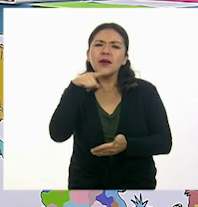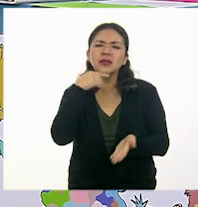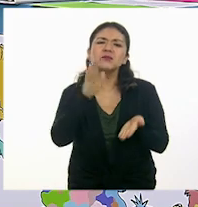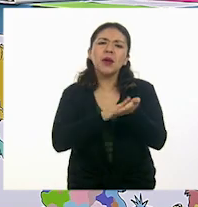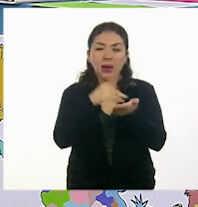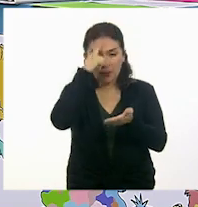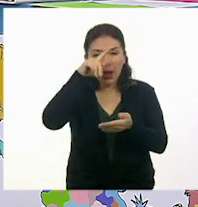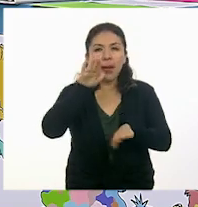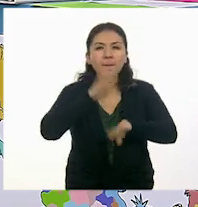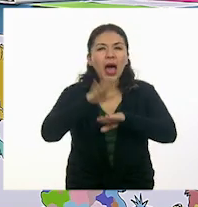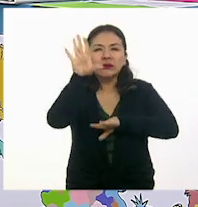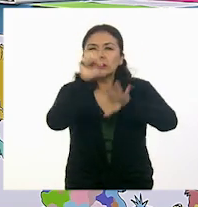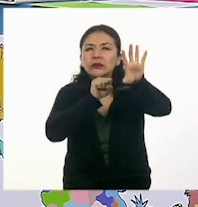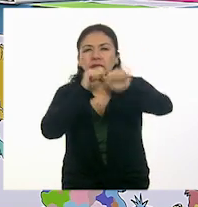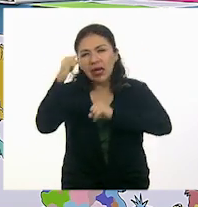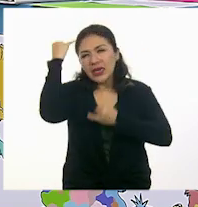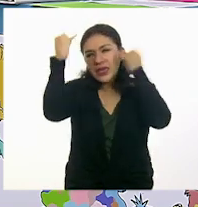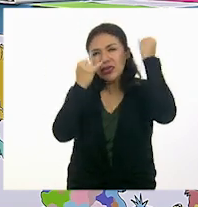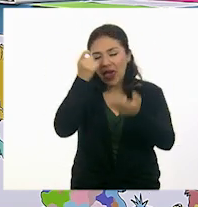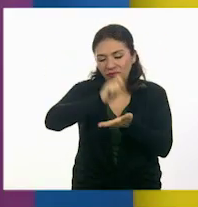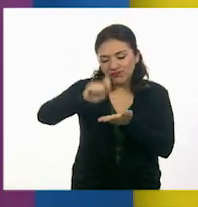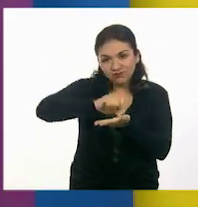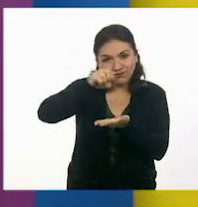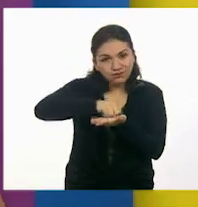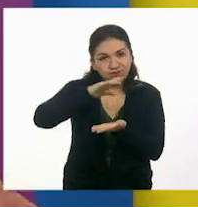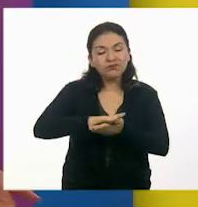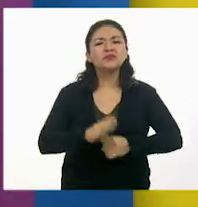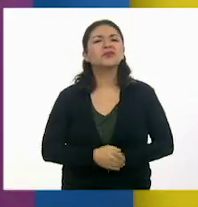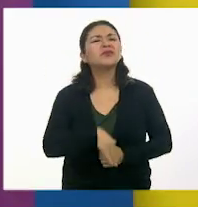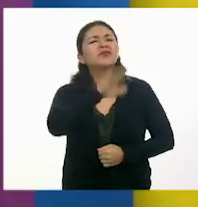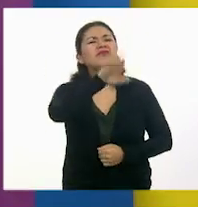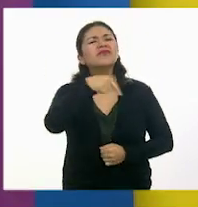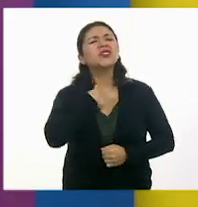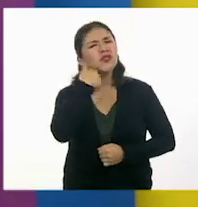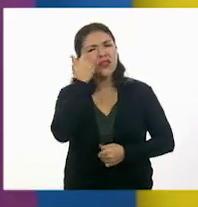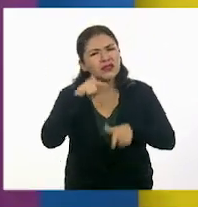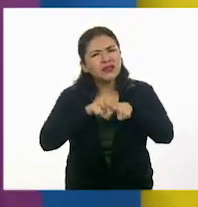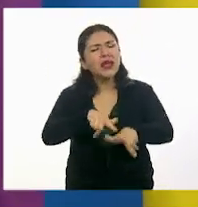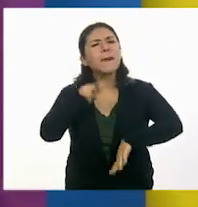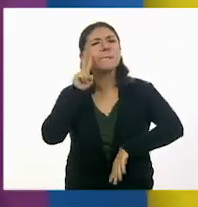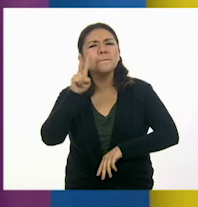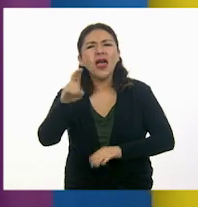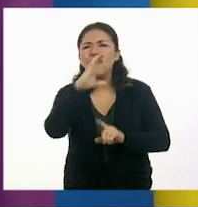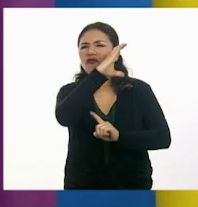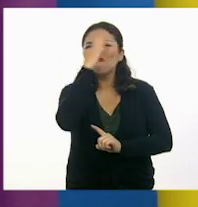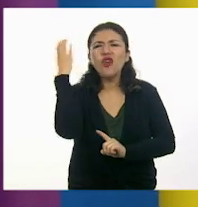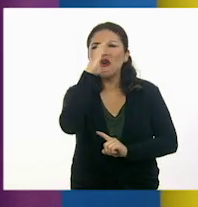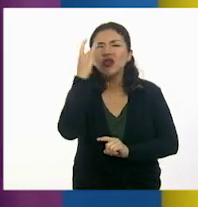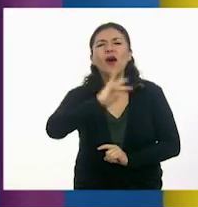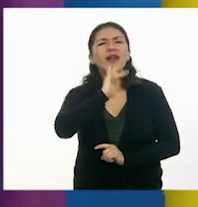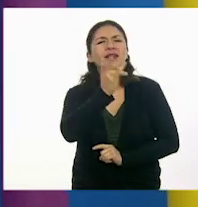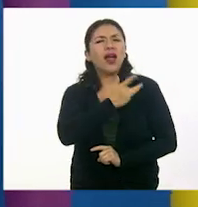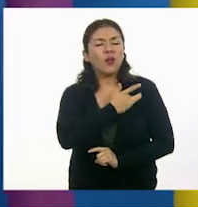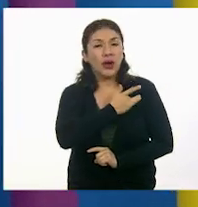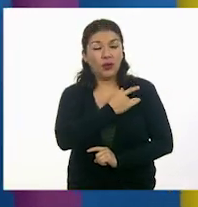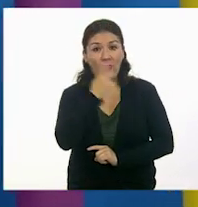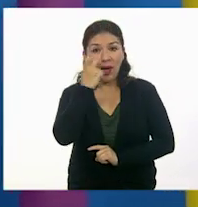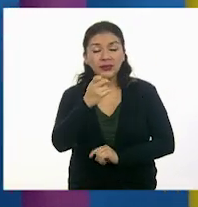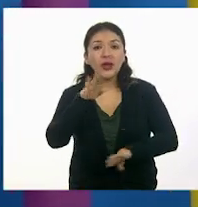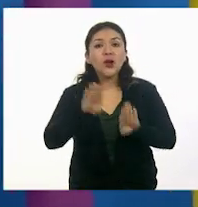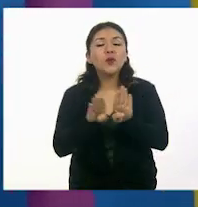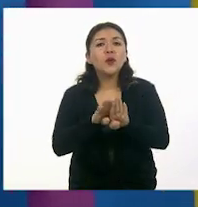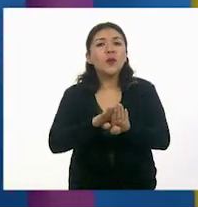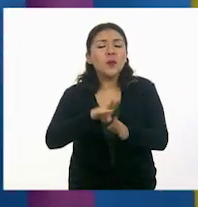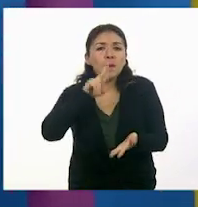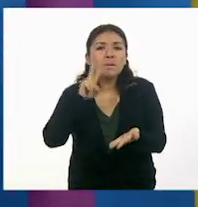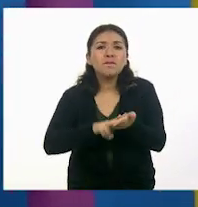puedan rescatar las ideas más importantes. Ay, oye, yo quiero seguir viendo el álbum de recuerdos. Nuestro tesoro